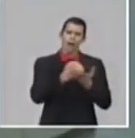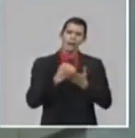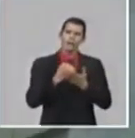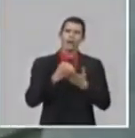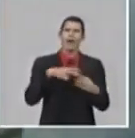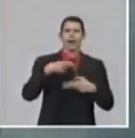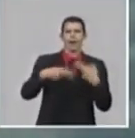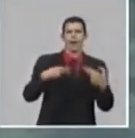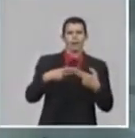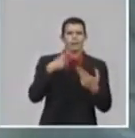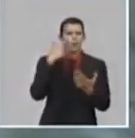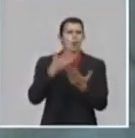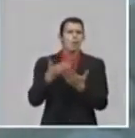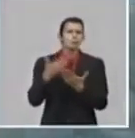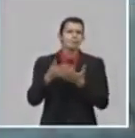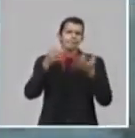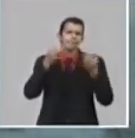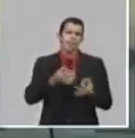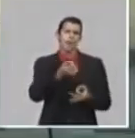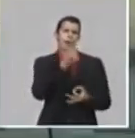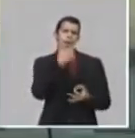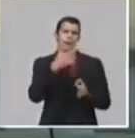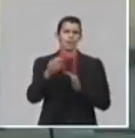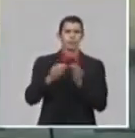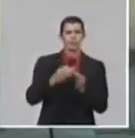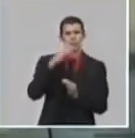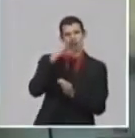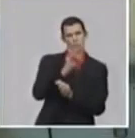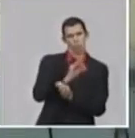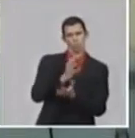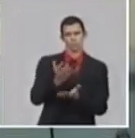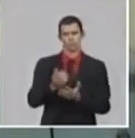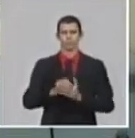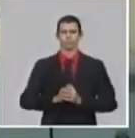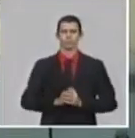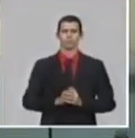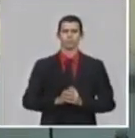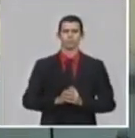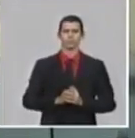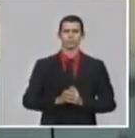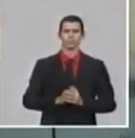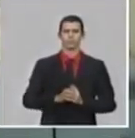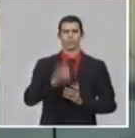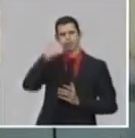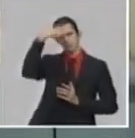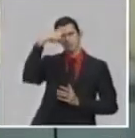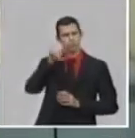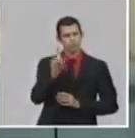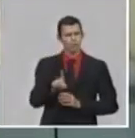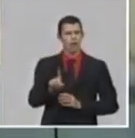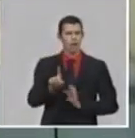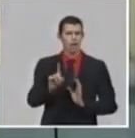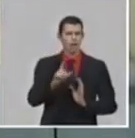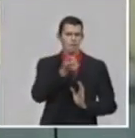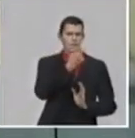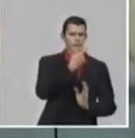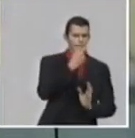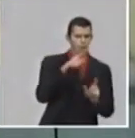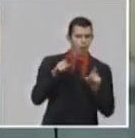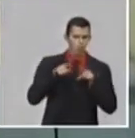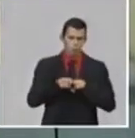herramientas más avanzadas que existen para el diseño de sus fármacos. Estamos hablando de la bioinformática. La bioinformática,